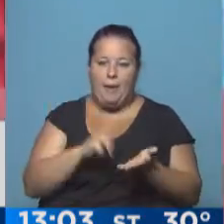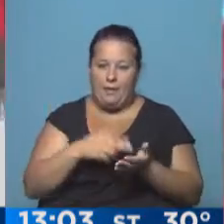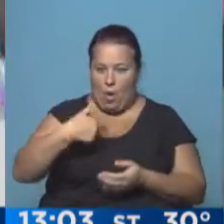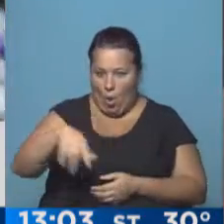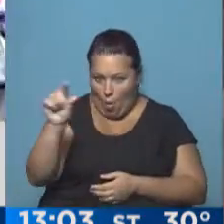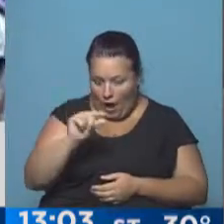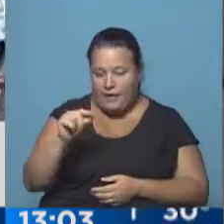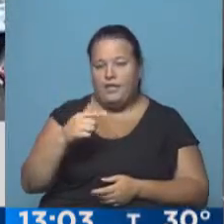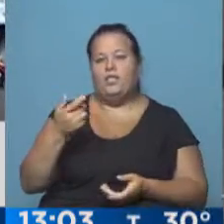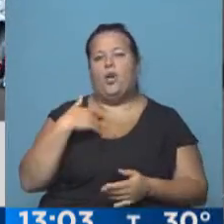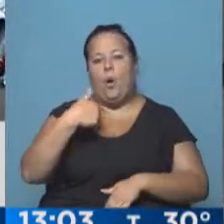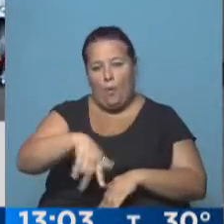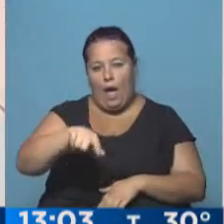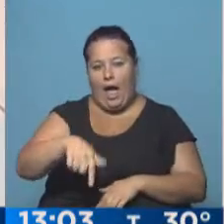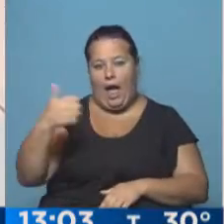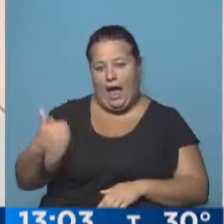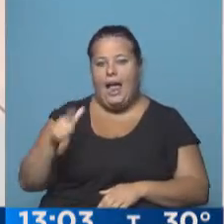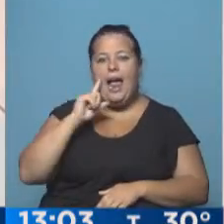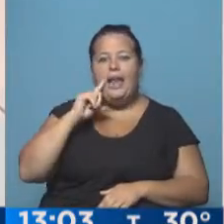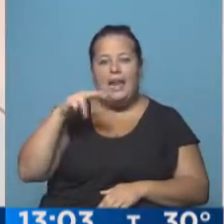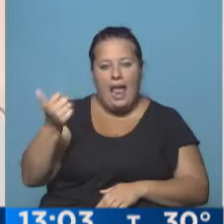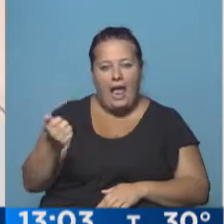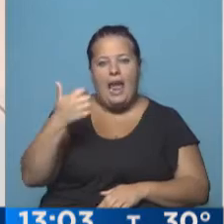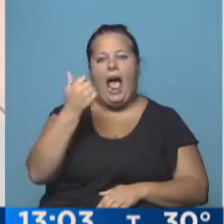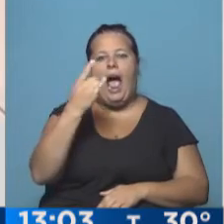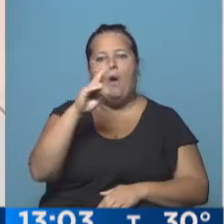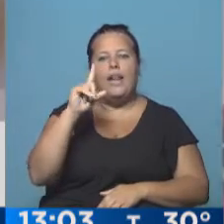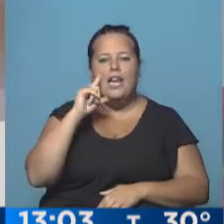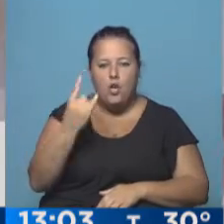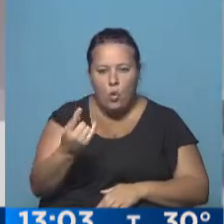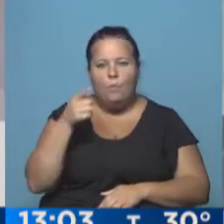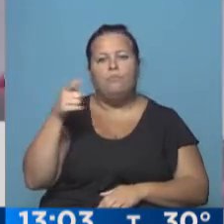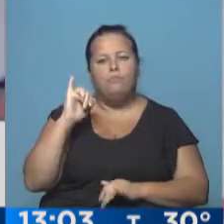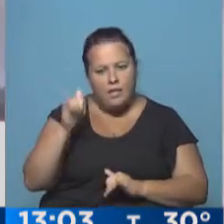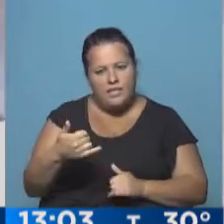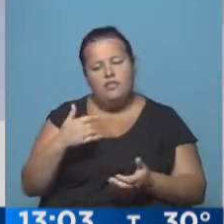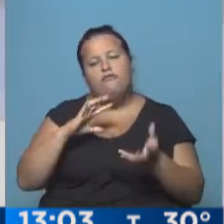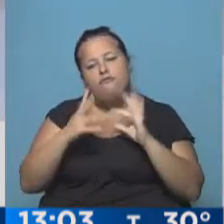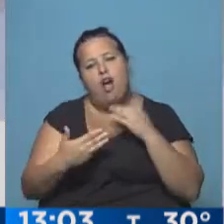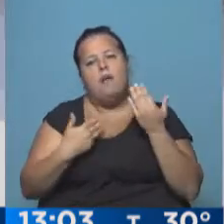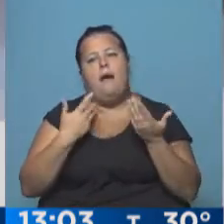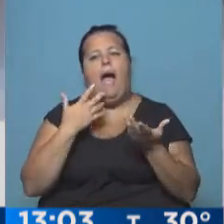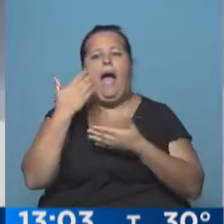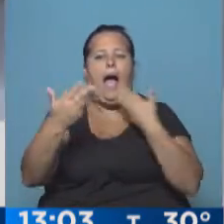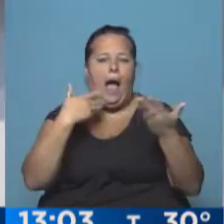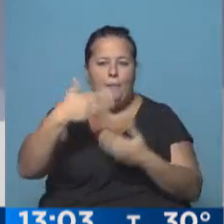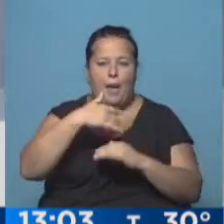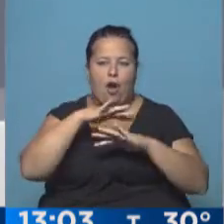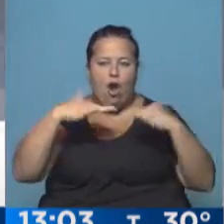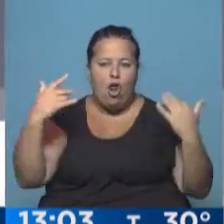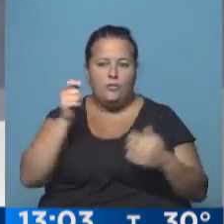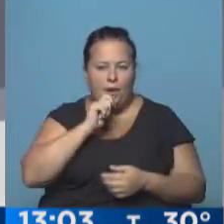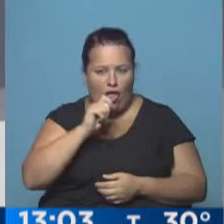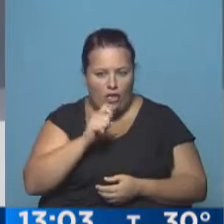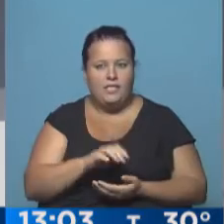minutos nada más estará aquí Liliana Aureliu, que se ofreció de alguna manera a dar una suerte de conferencia de prensa a todos